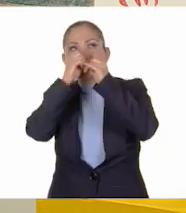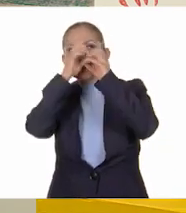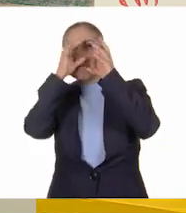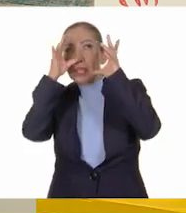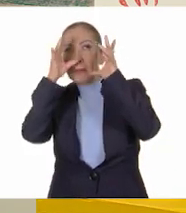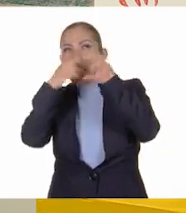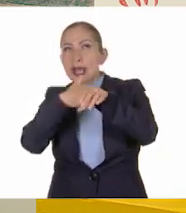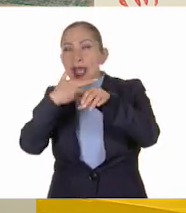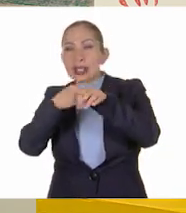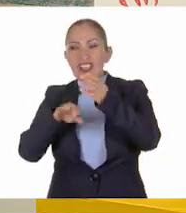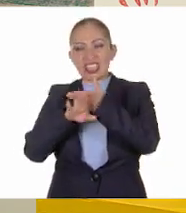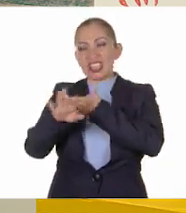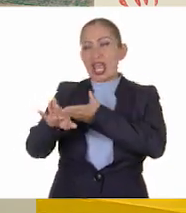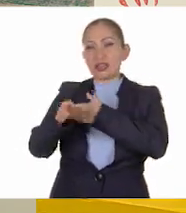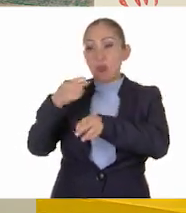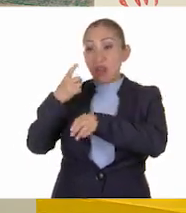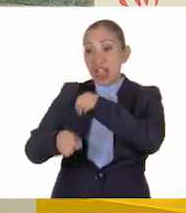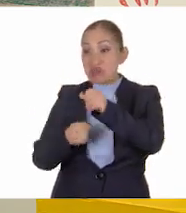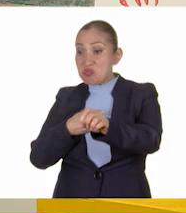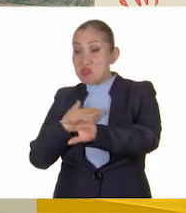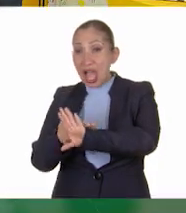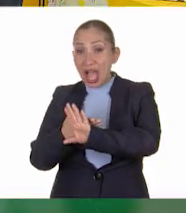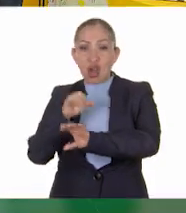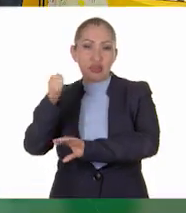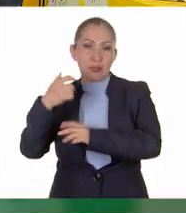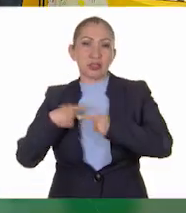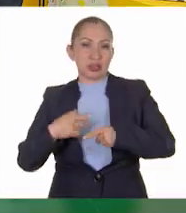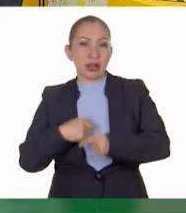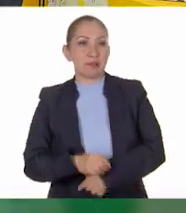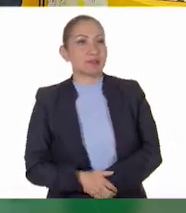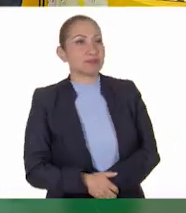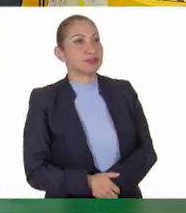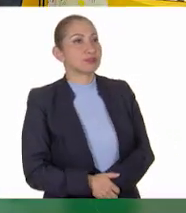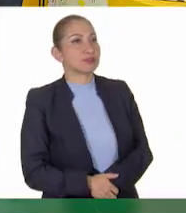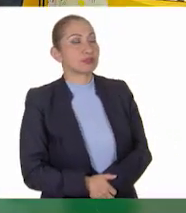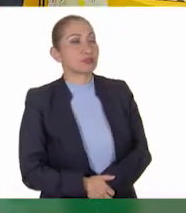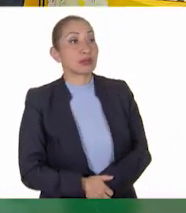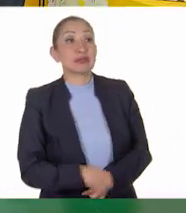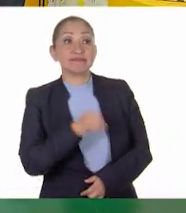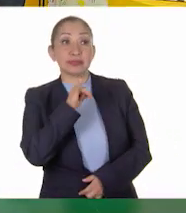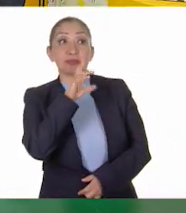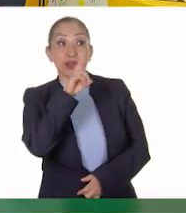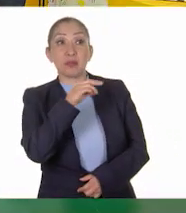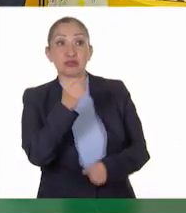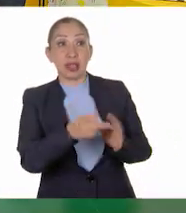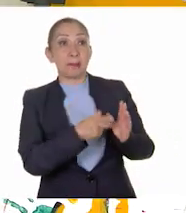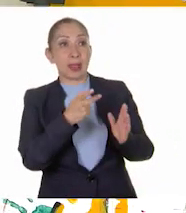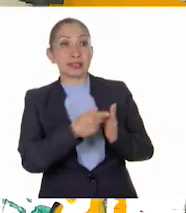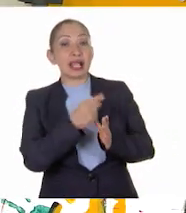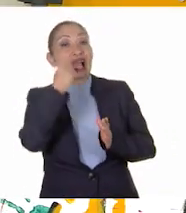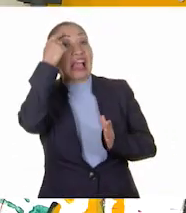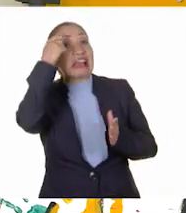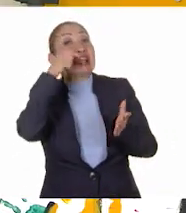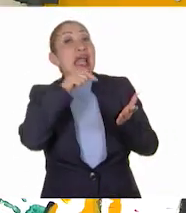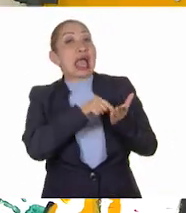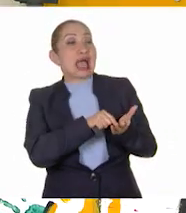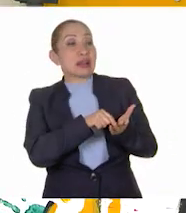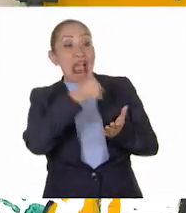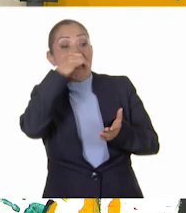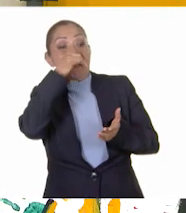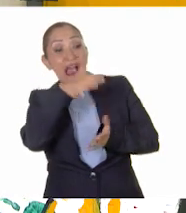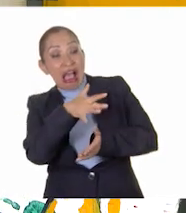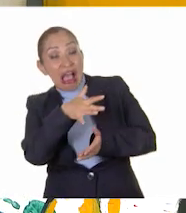para resolver y evitar lástima a otras personas. Sí. Y es que muchas veces seguimos pensando que